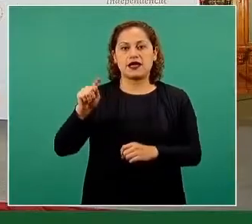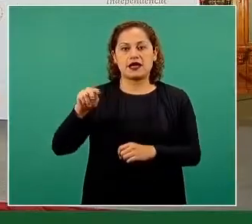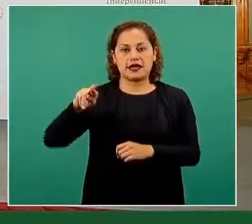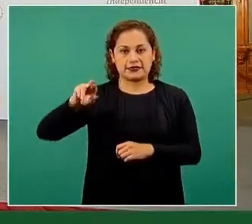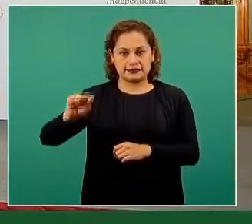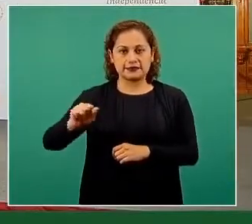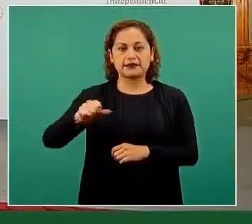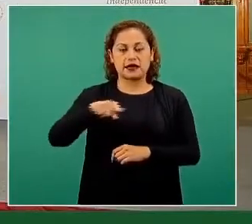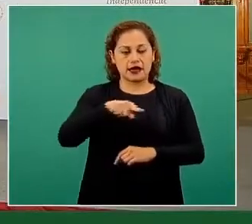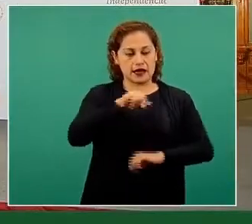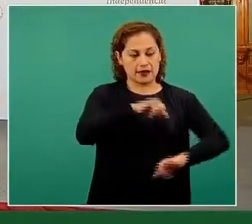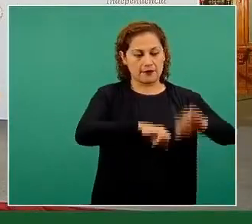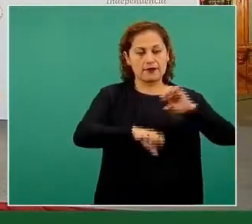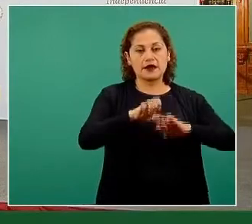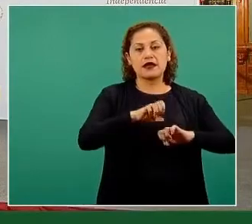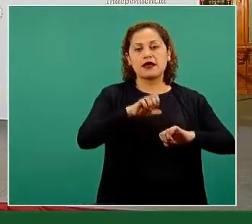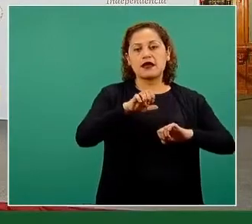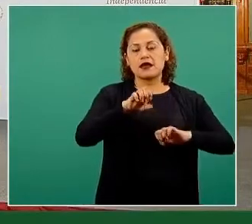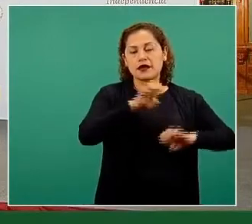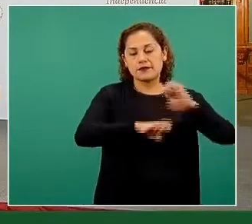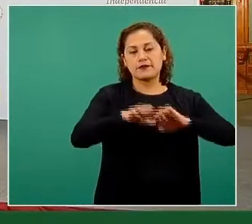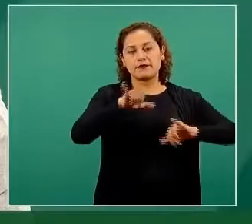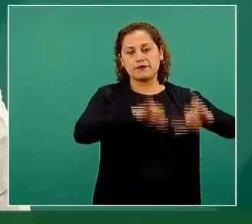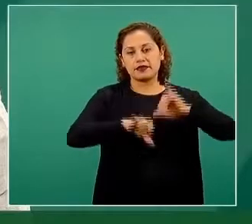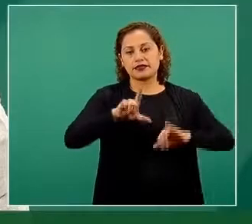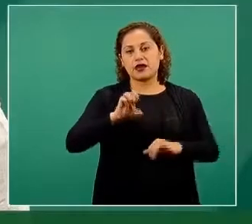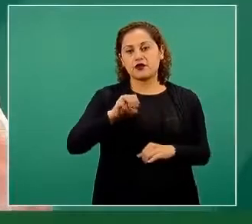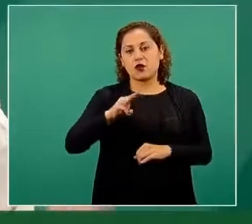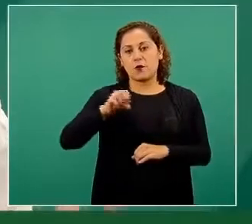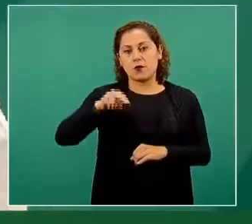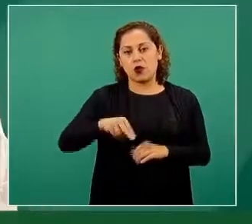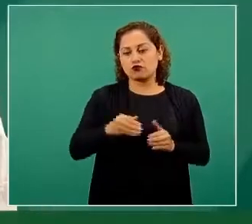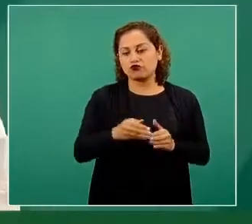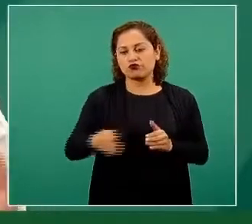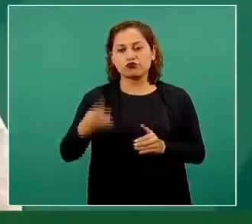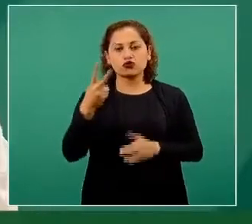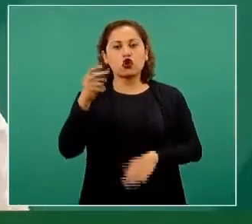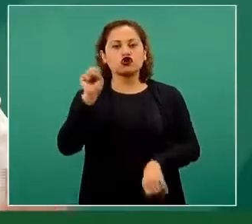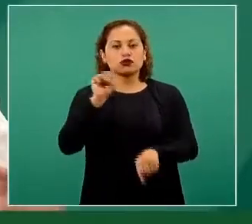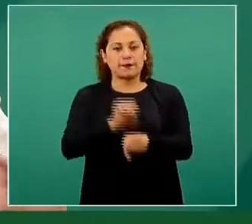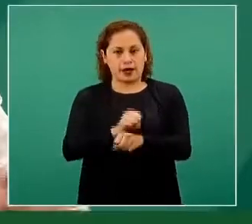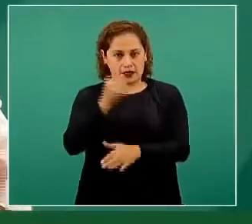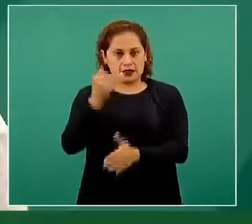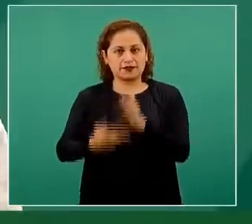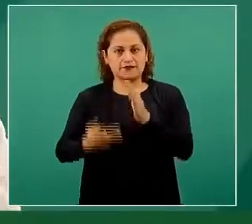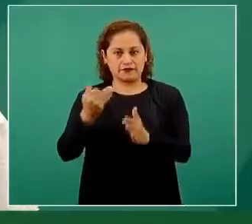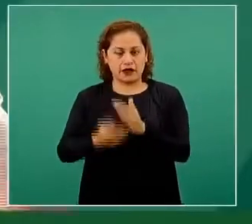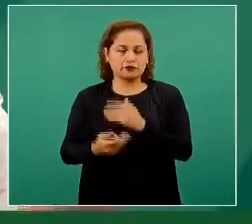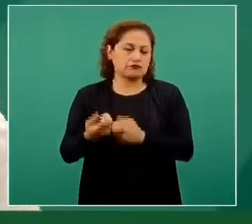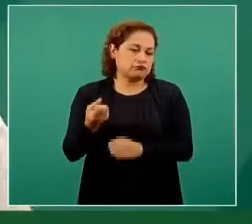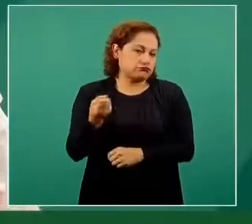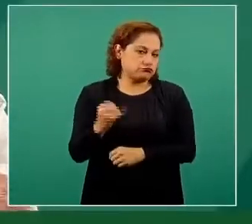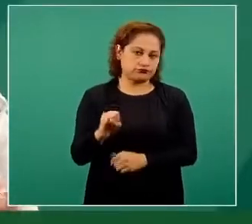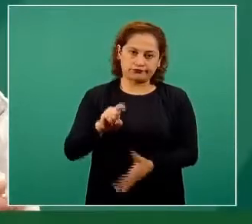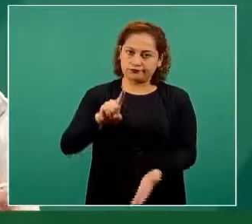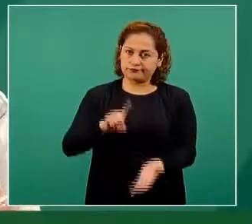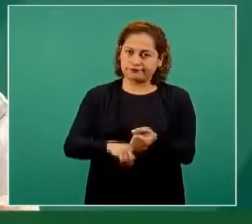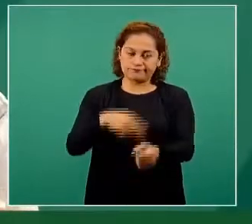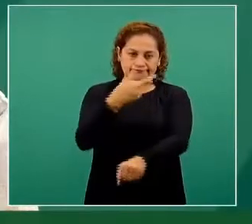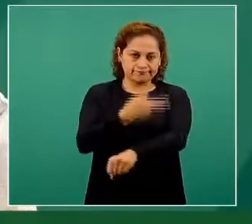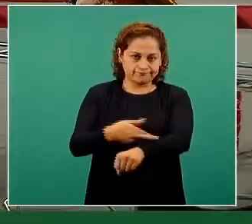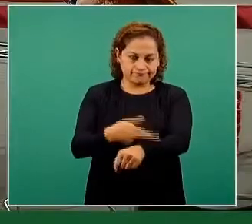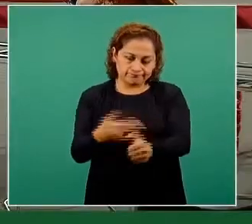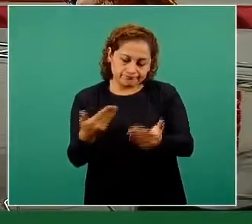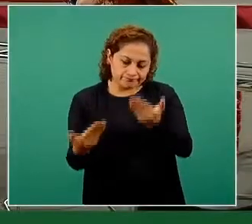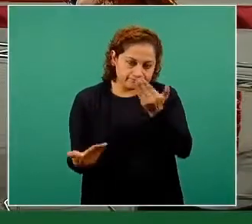Leomont y que se va a llevar un poquito más de dos semanas. En cuanto a eso termine, ese es un proceso interno de comparación de los cuatro